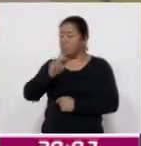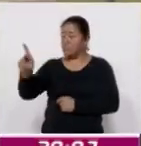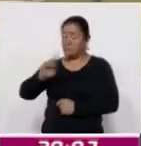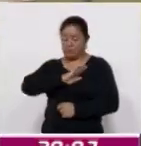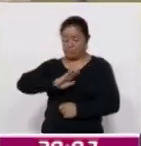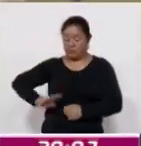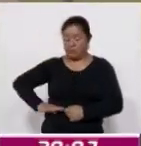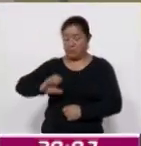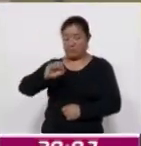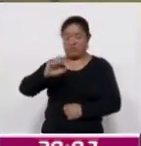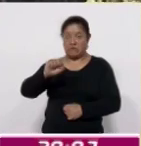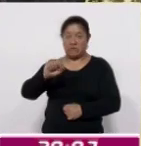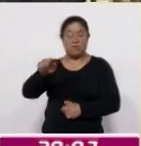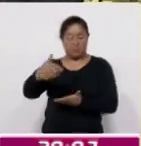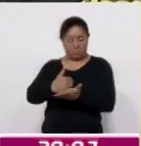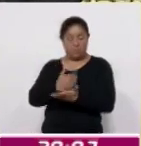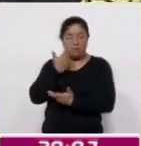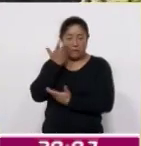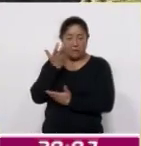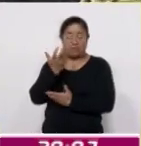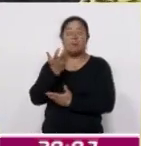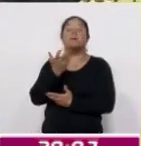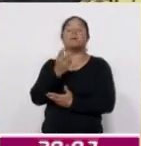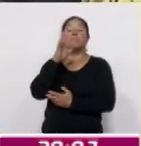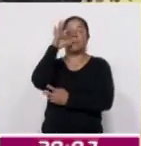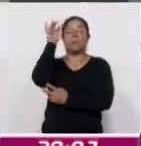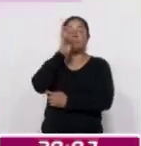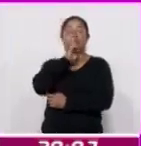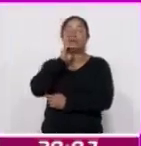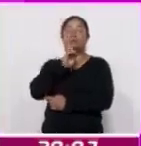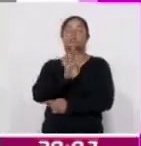municipios. Para Coracid Noticias, Beatriz Vázquez.